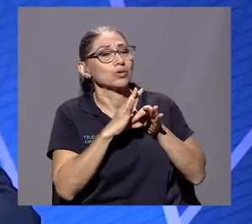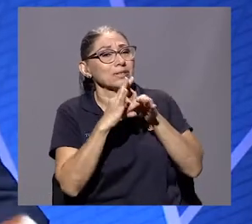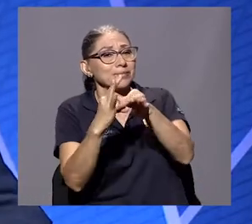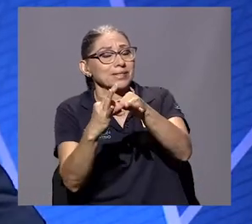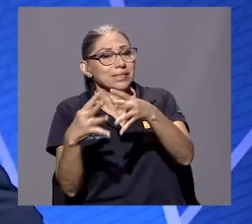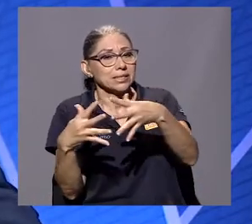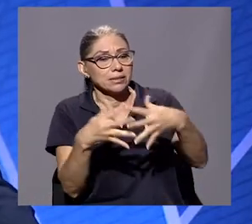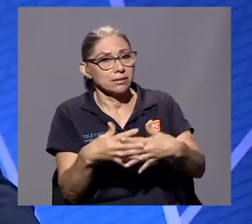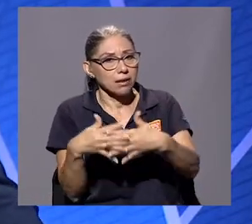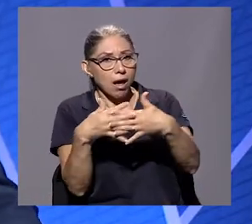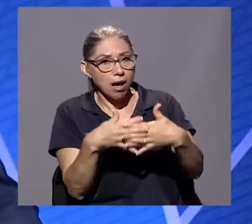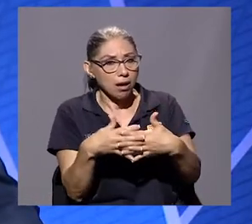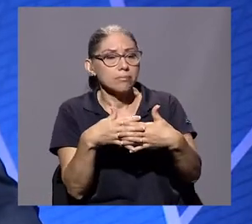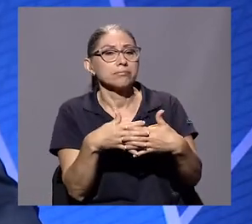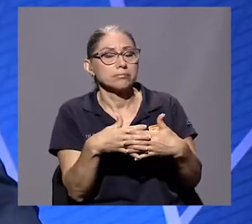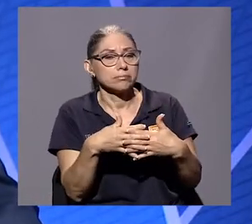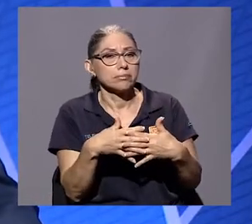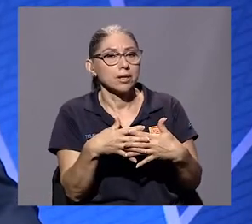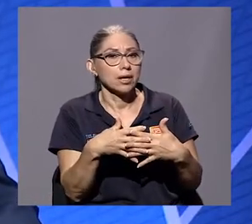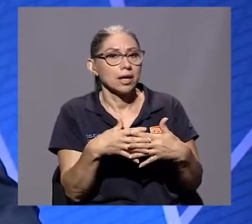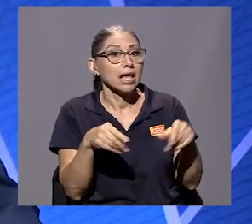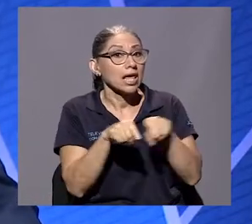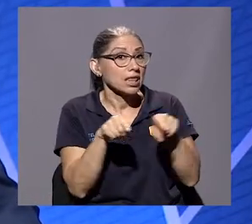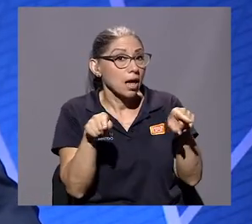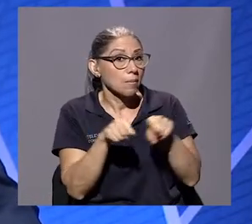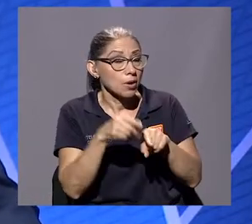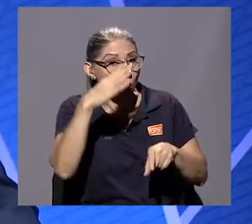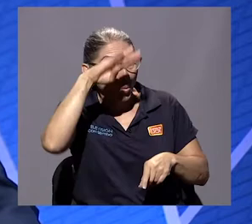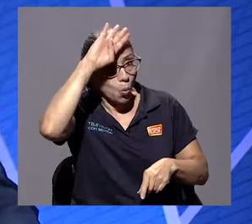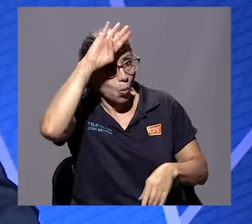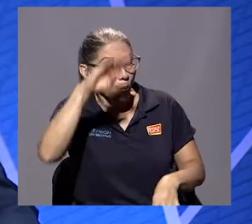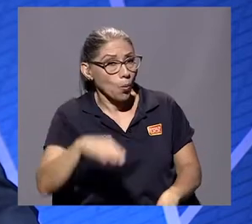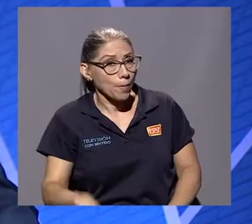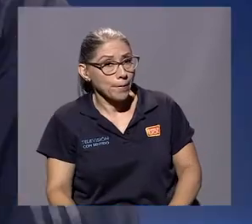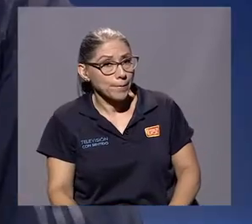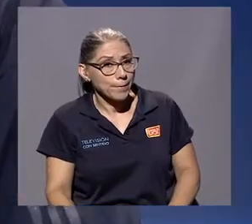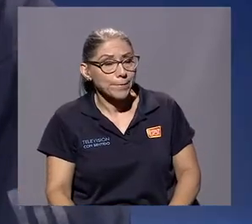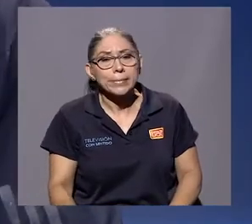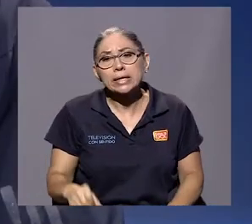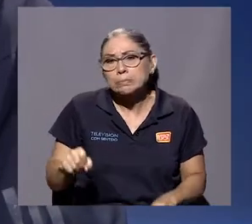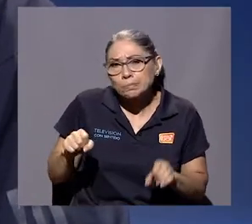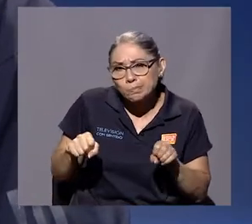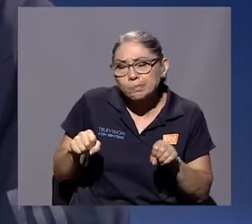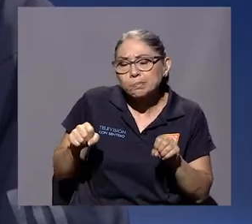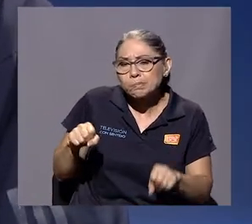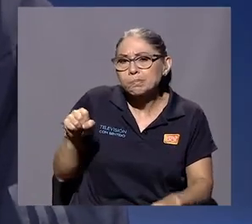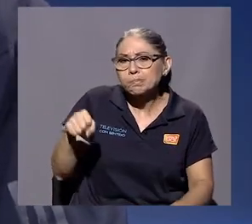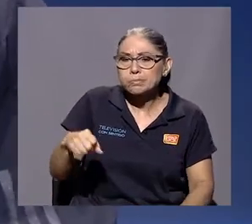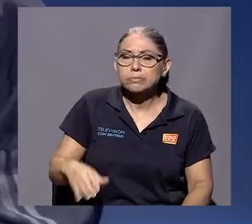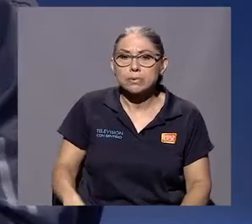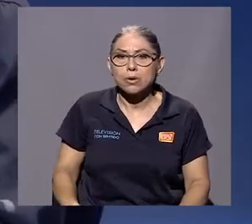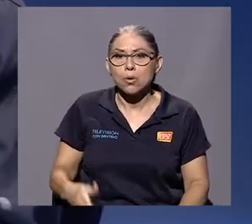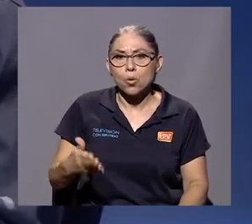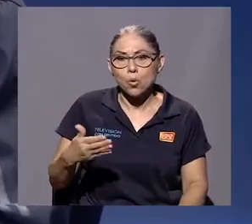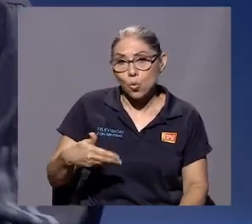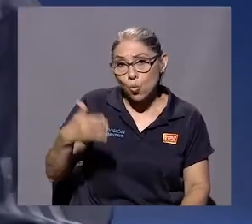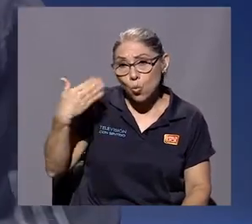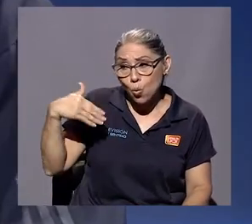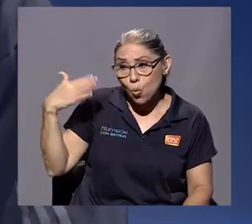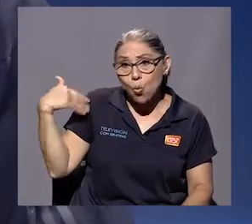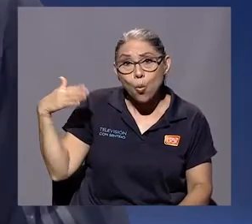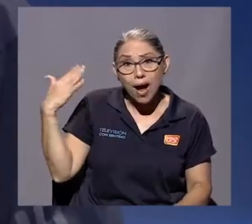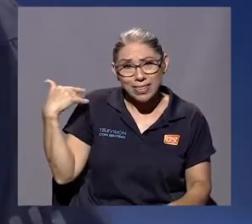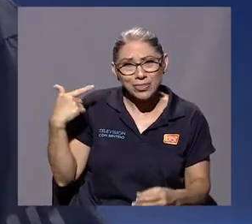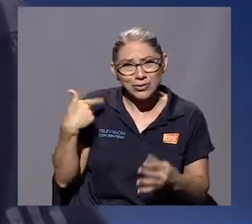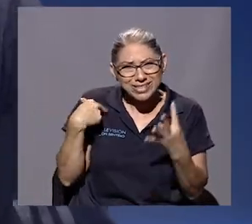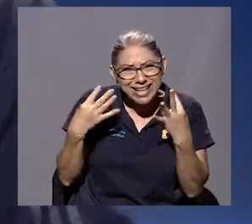experiencia en Estados Unidos, y de algún modo Cuba también. Es posible, cuando se